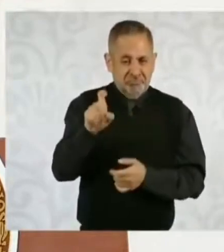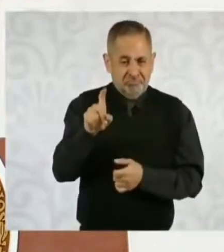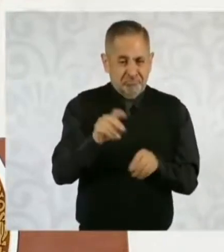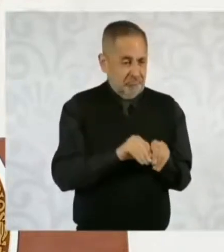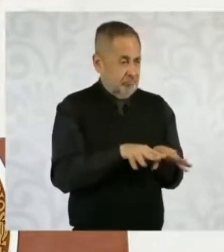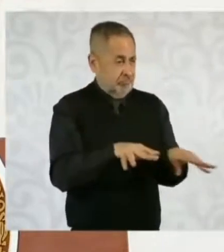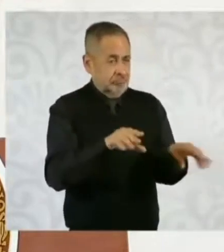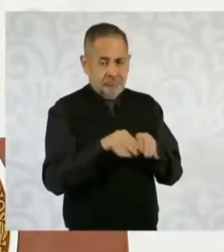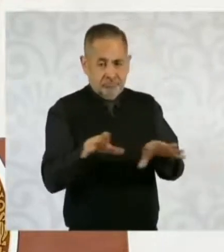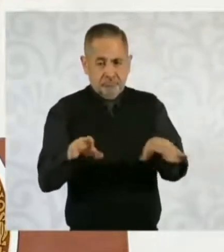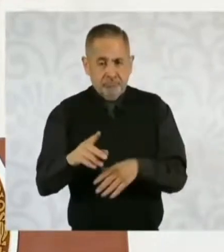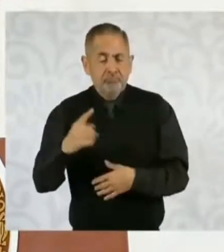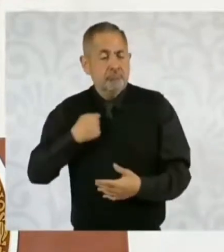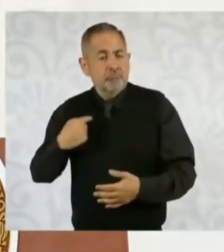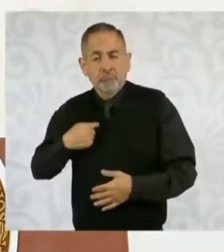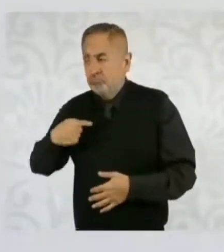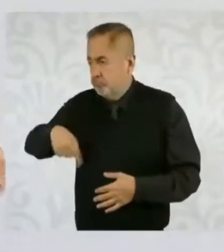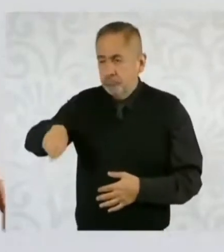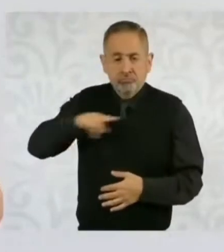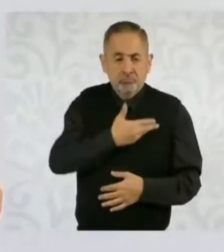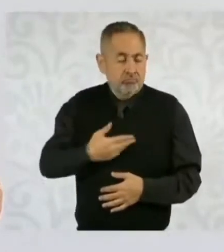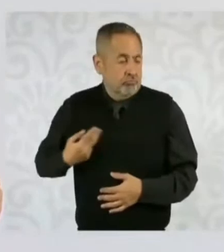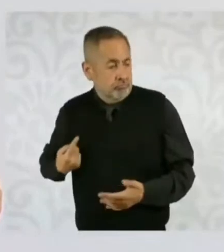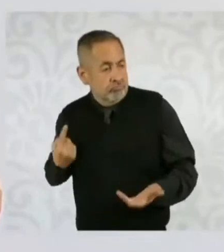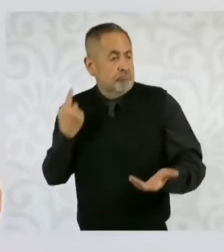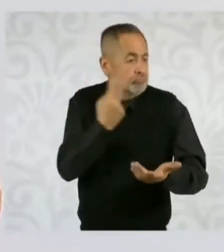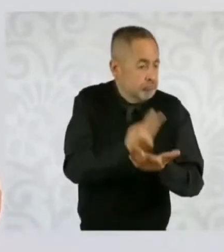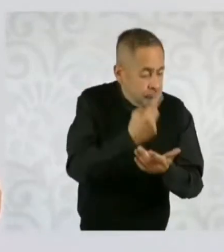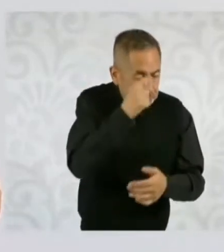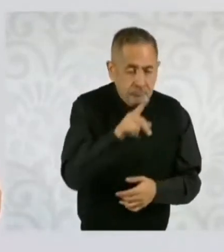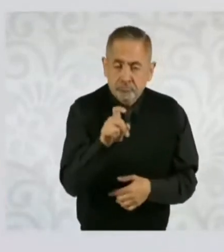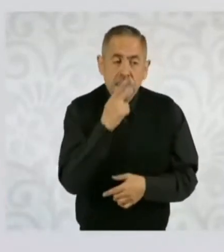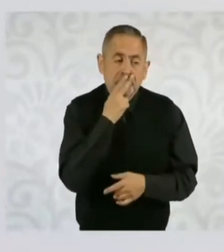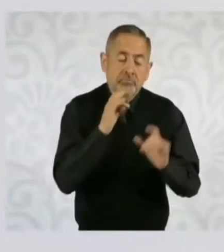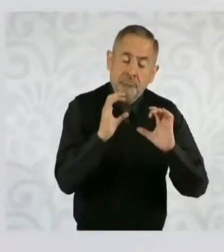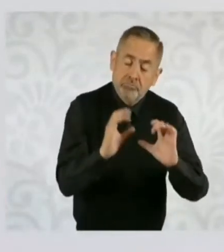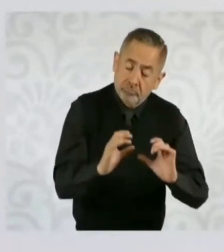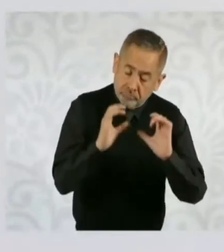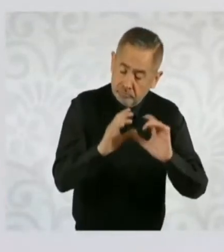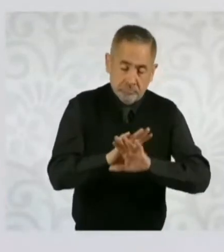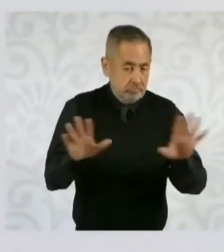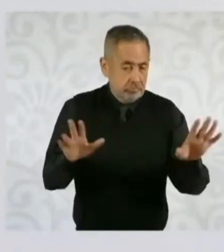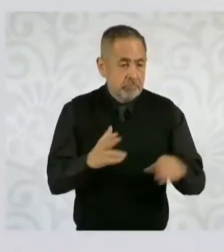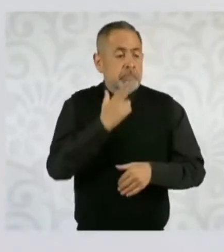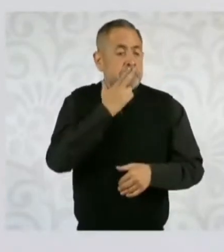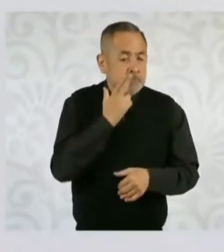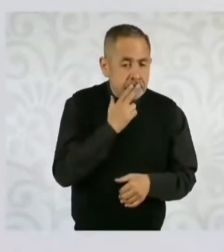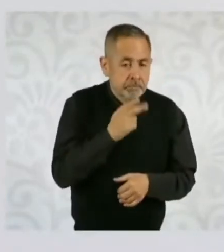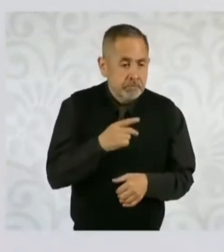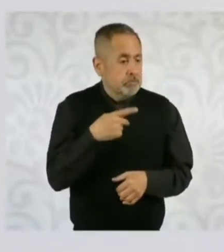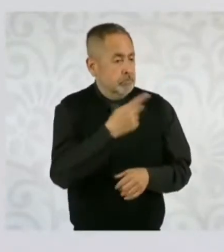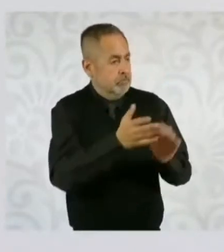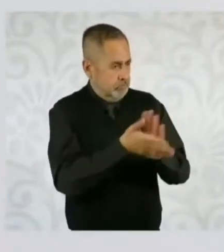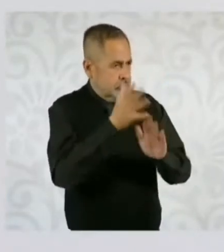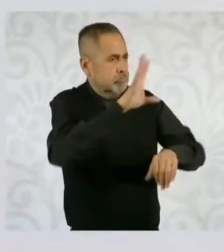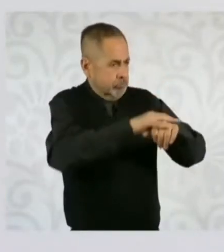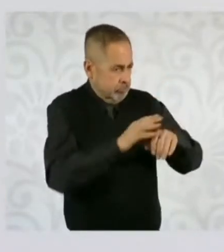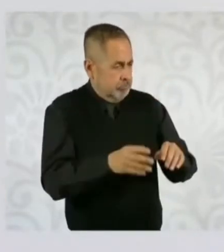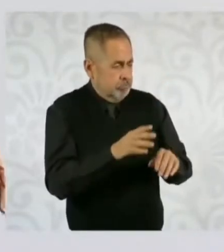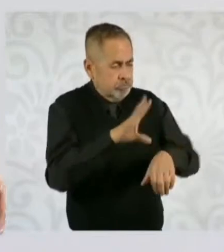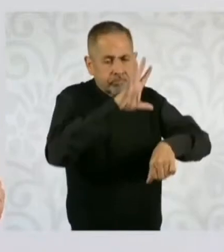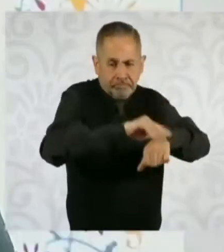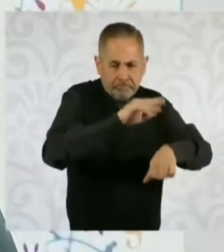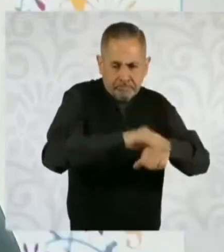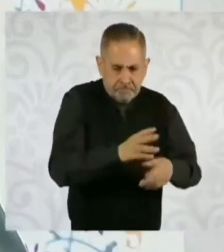vamos a intervenir para hacer más eficiente el uso del agua y que lo que sobra de la concesión. Lo decía